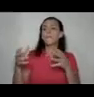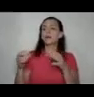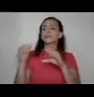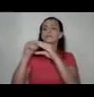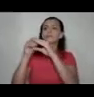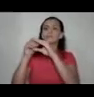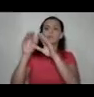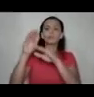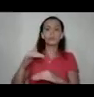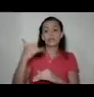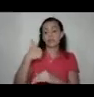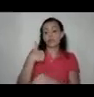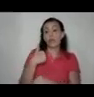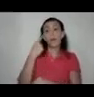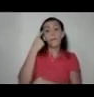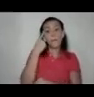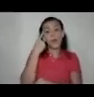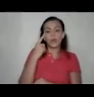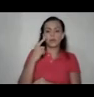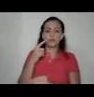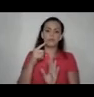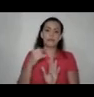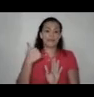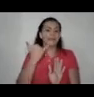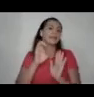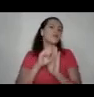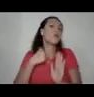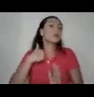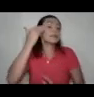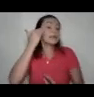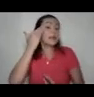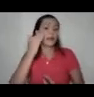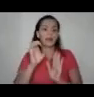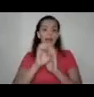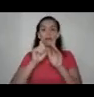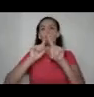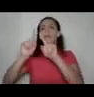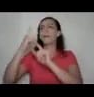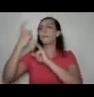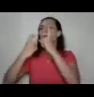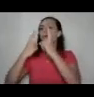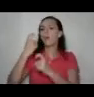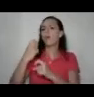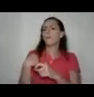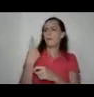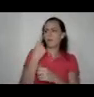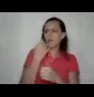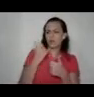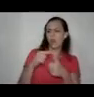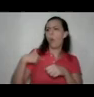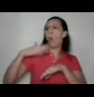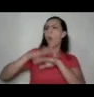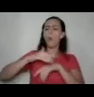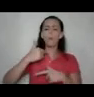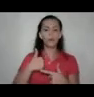considero que me van a hacer, no considero, sé porque ya lo han hecho, X cantidad de preguntas me van a cuestionar, me van a culpar a mí,